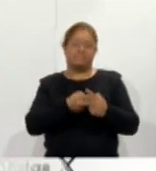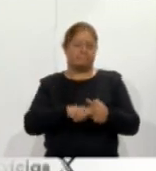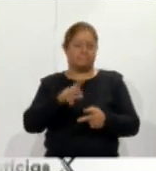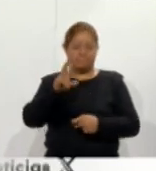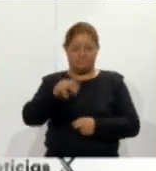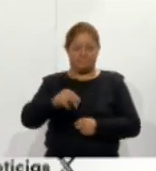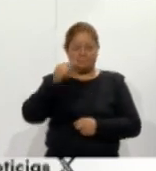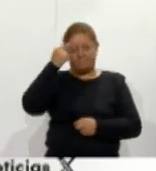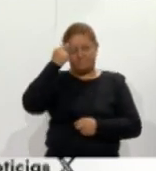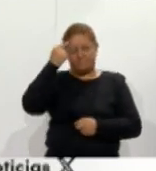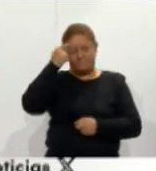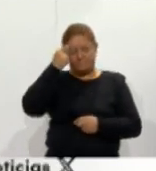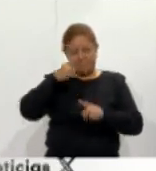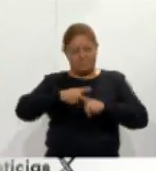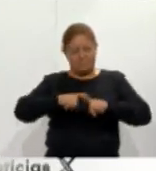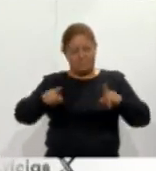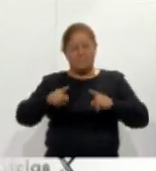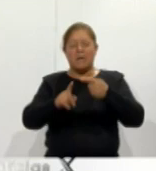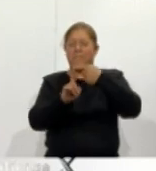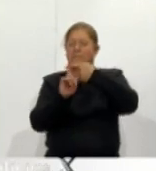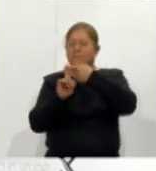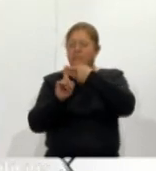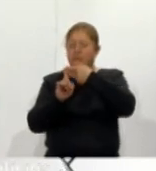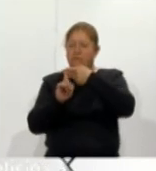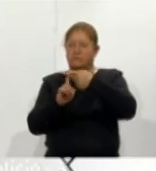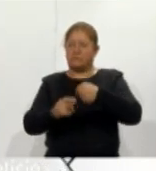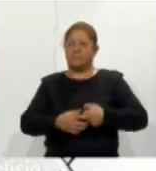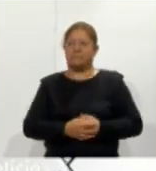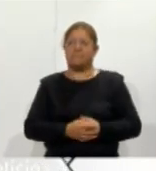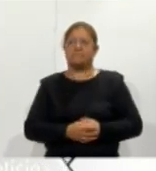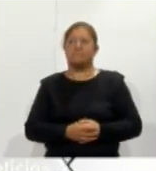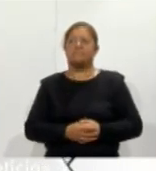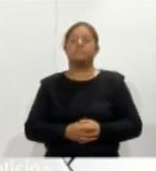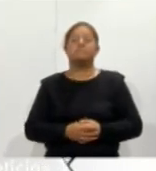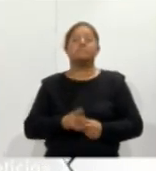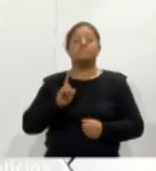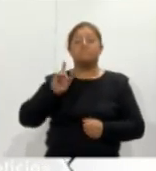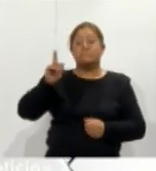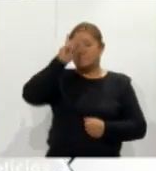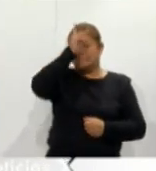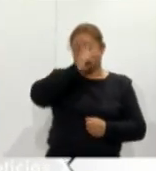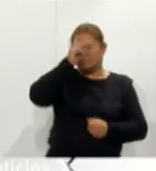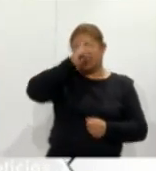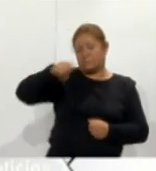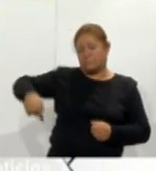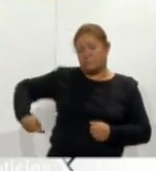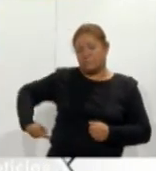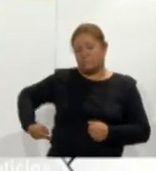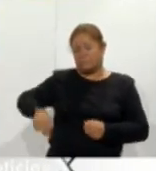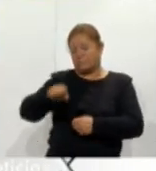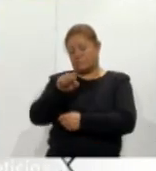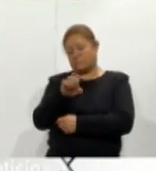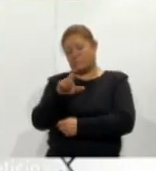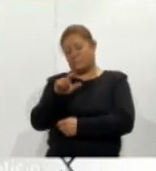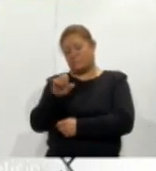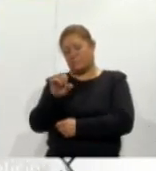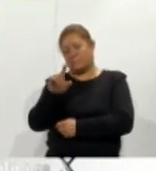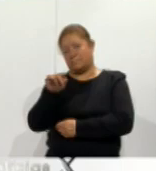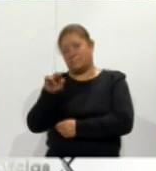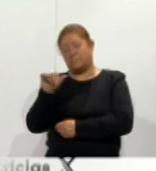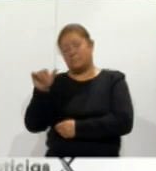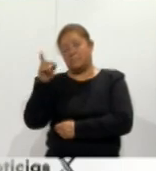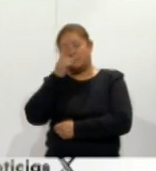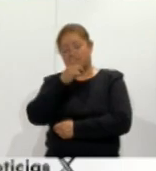otro tipo de pensamientos más esperanzadores la psiconefróloga Selene Hernández remarcó la importancia de que los pacientes